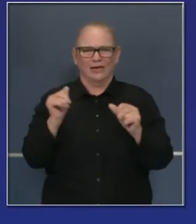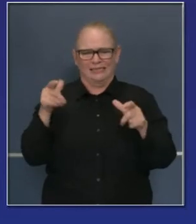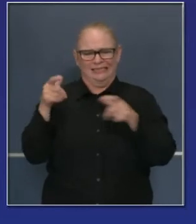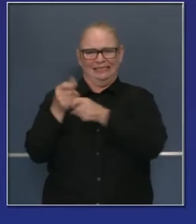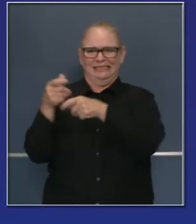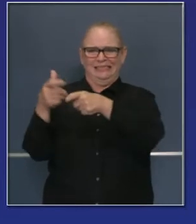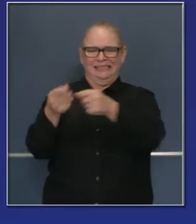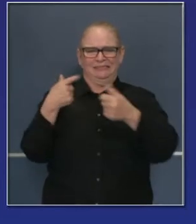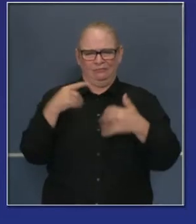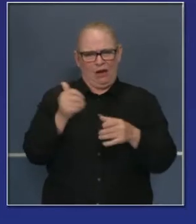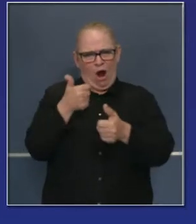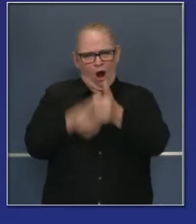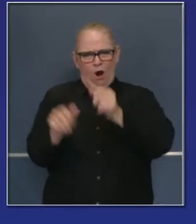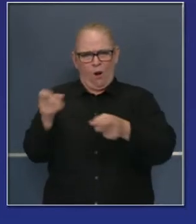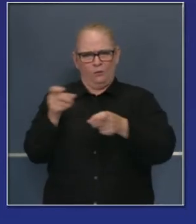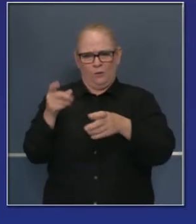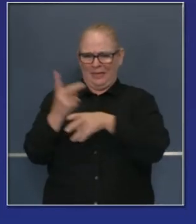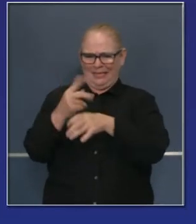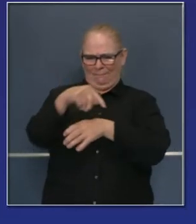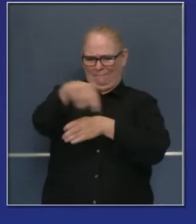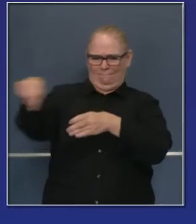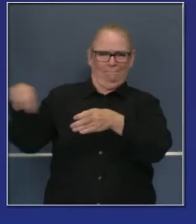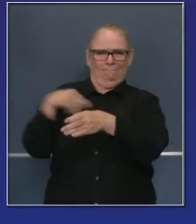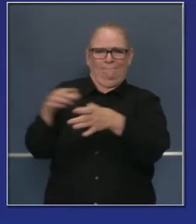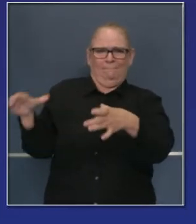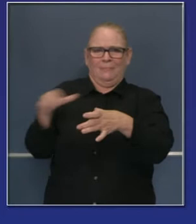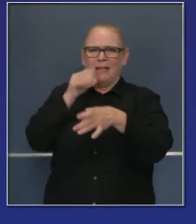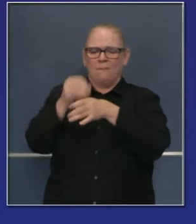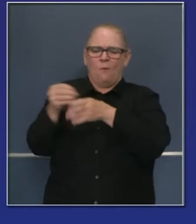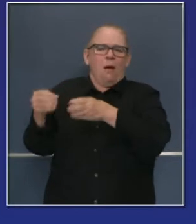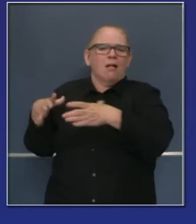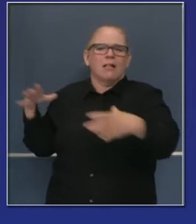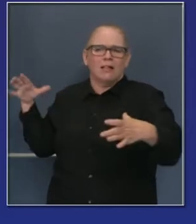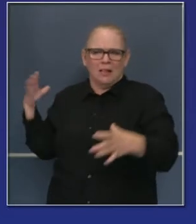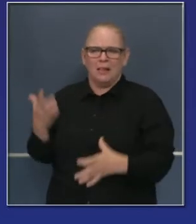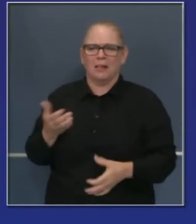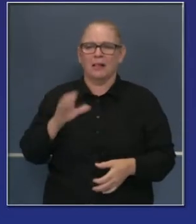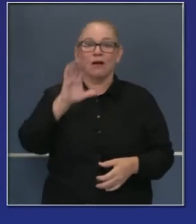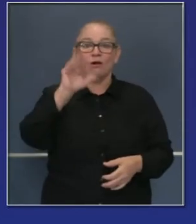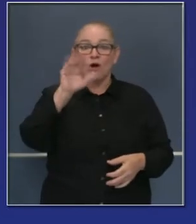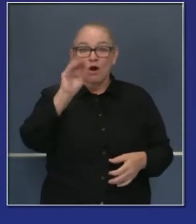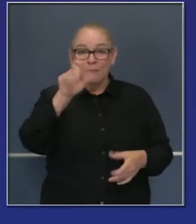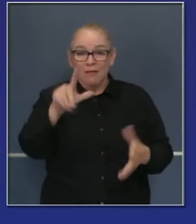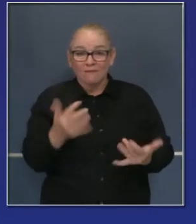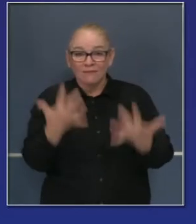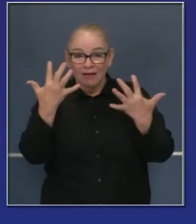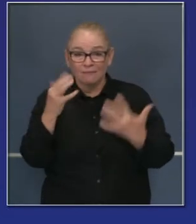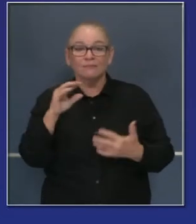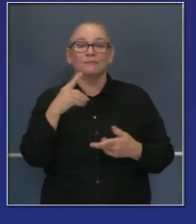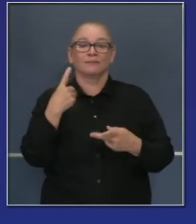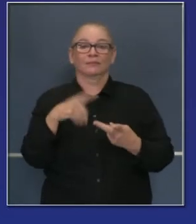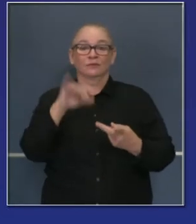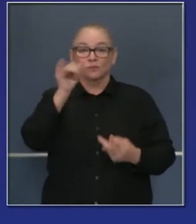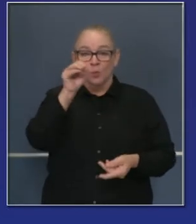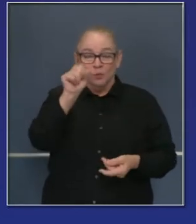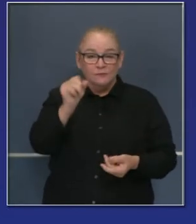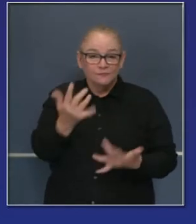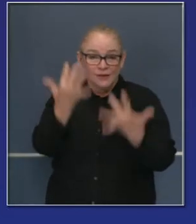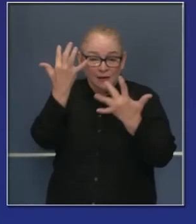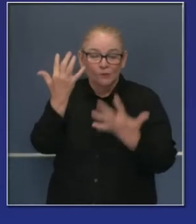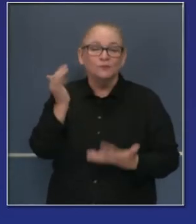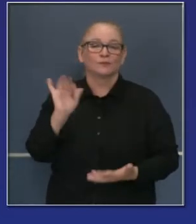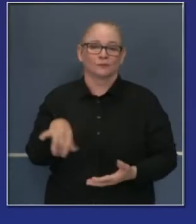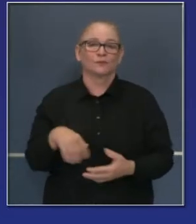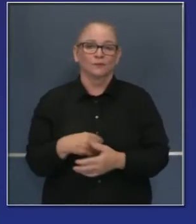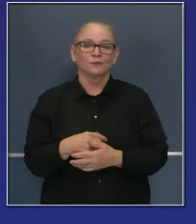cerca de los incendios también en Carmel y el fuego o el incendio Jones, que ha tenido mucha atención recientemente cerca de Grass